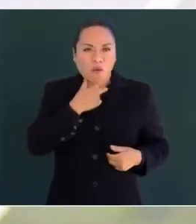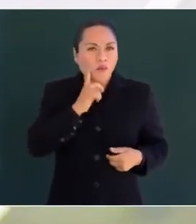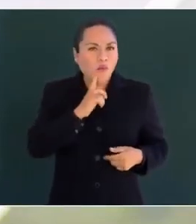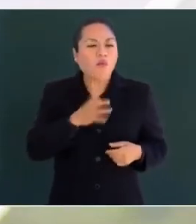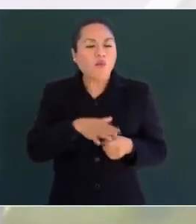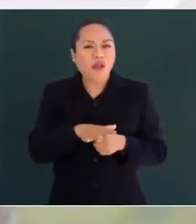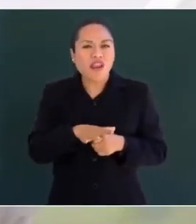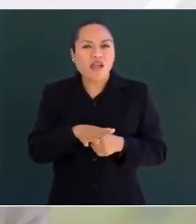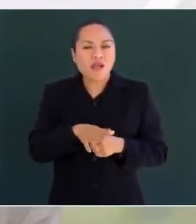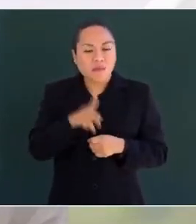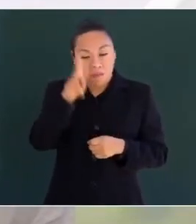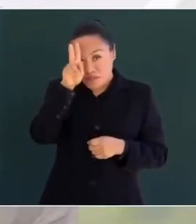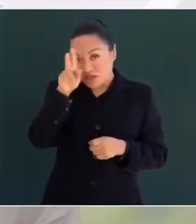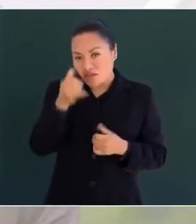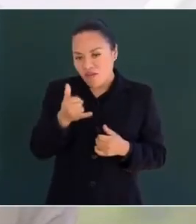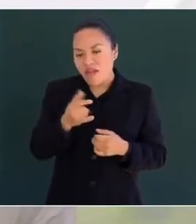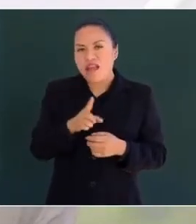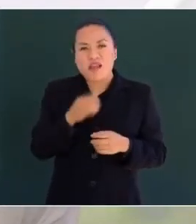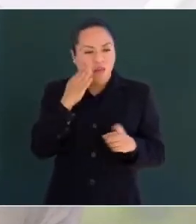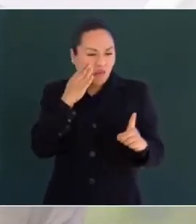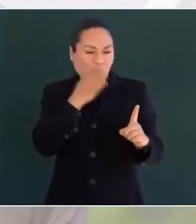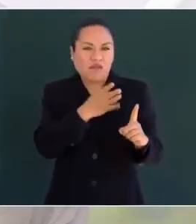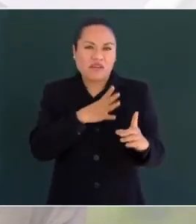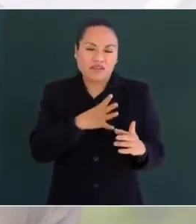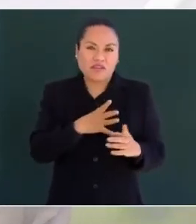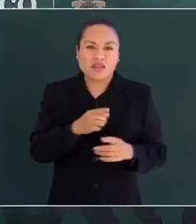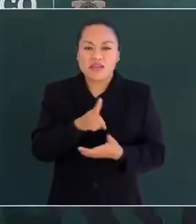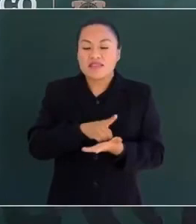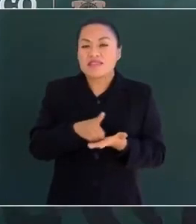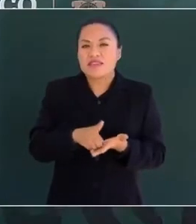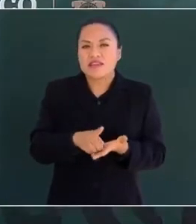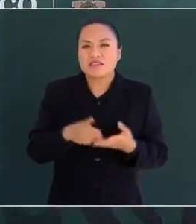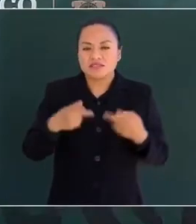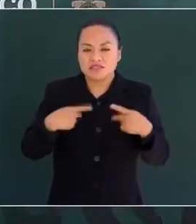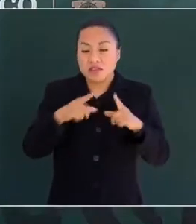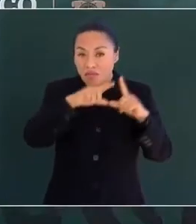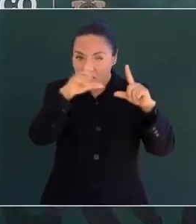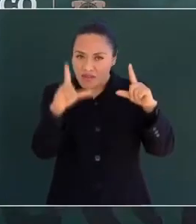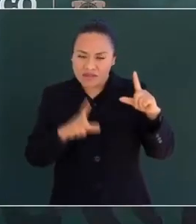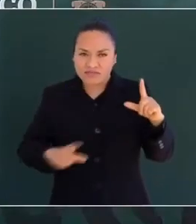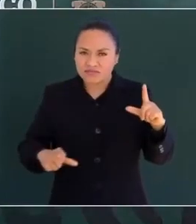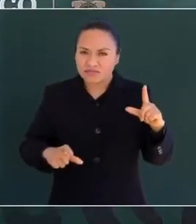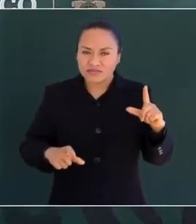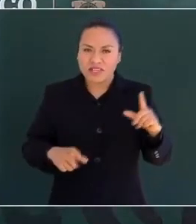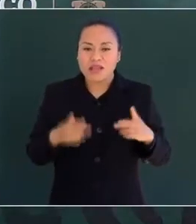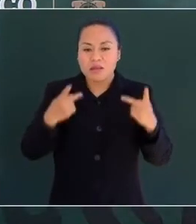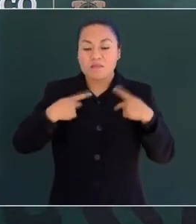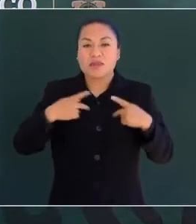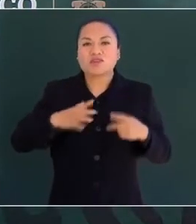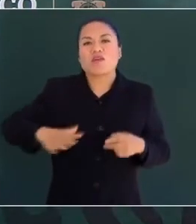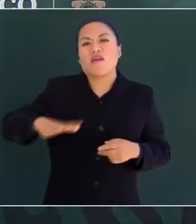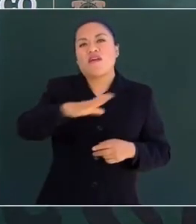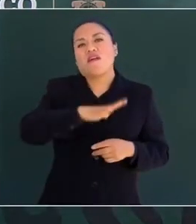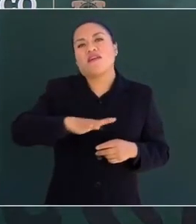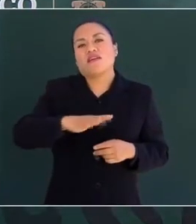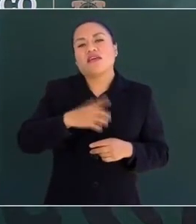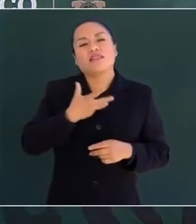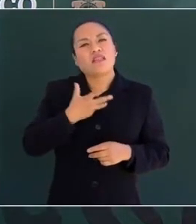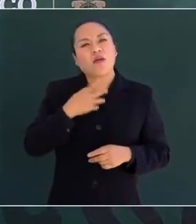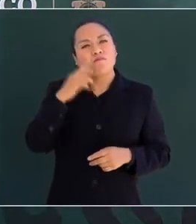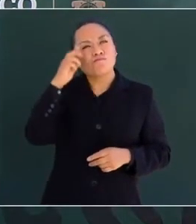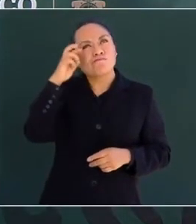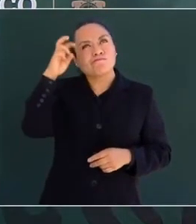vicio y la virtud. Como el apóstol de los derechos civiles de los Estados Unidos, los mexicanos tenemos un sueño,